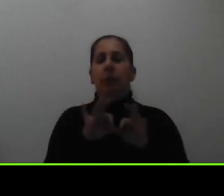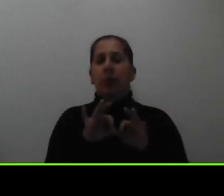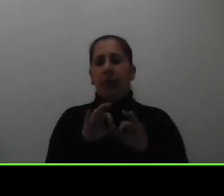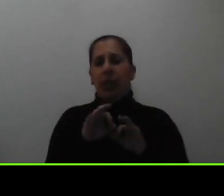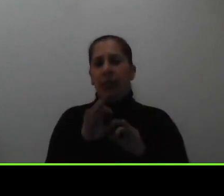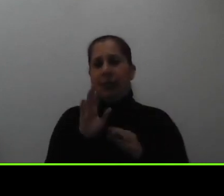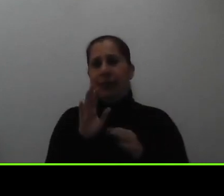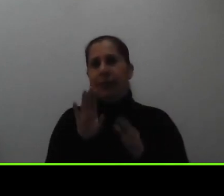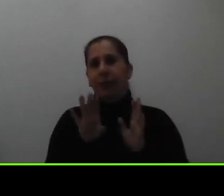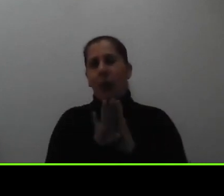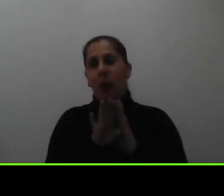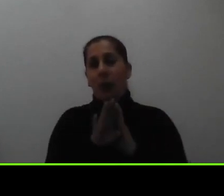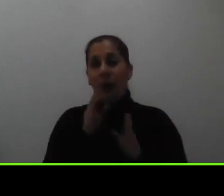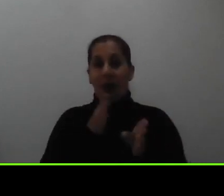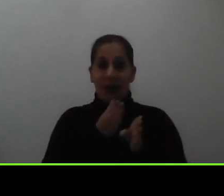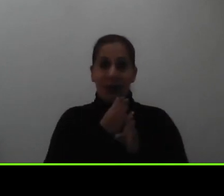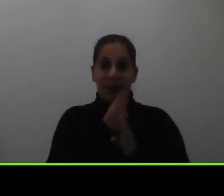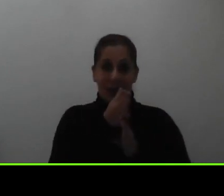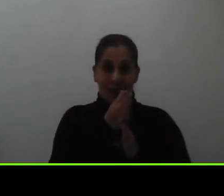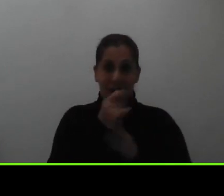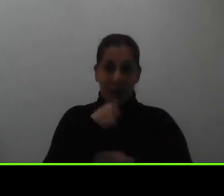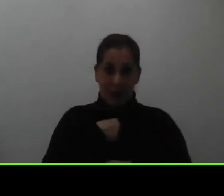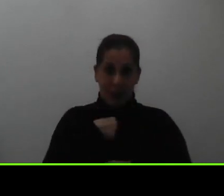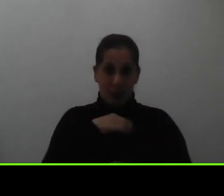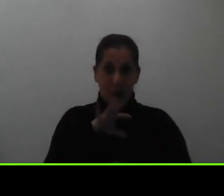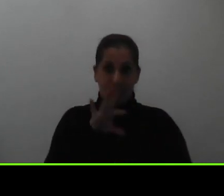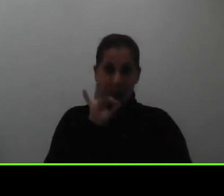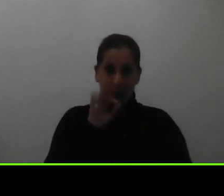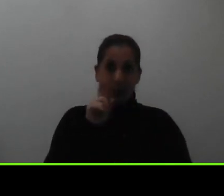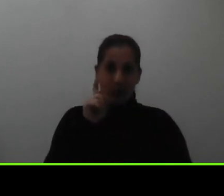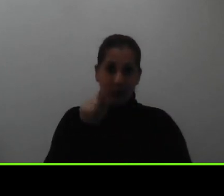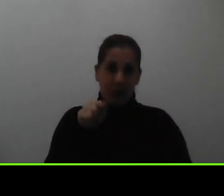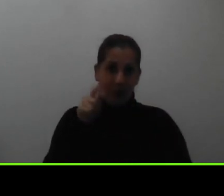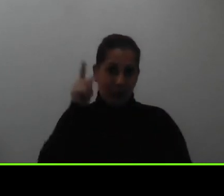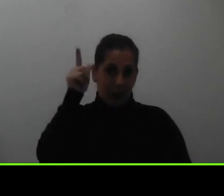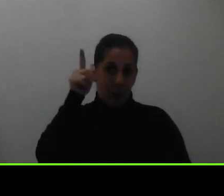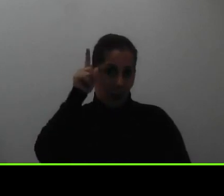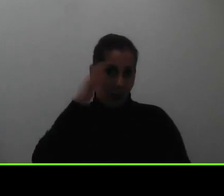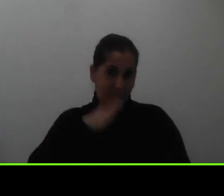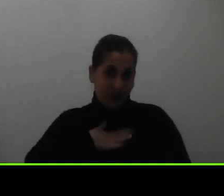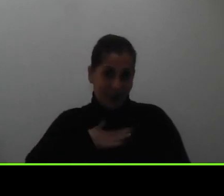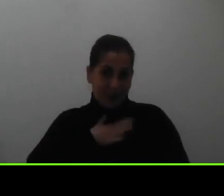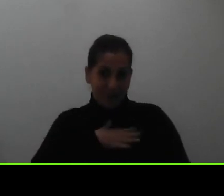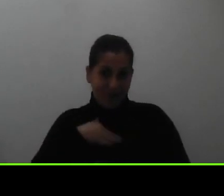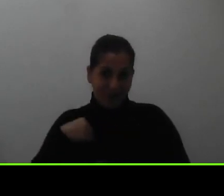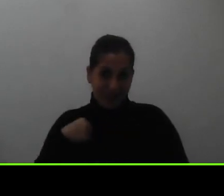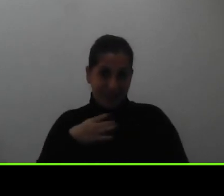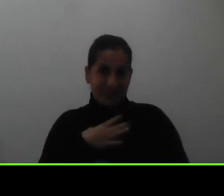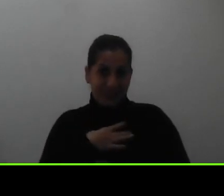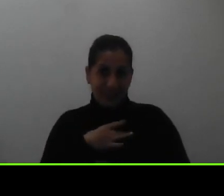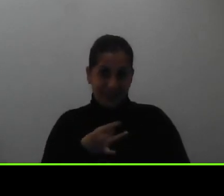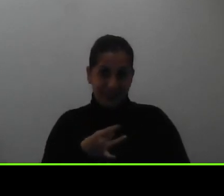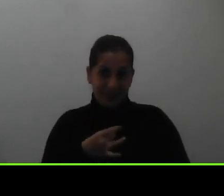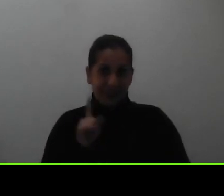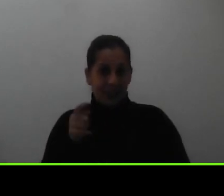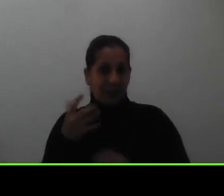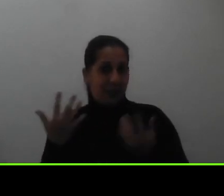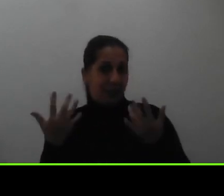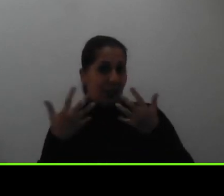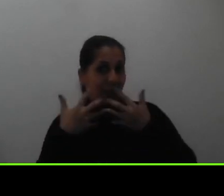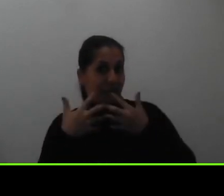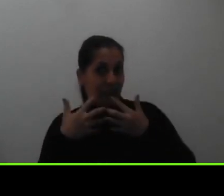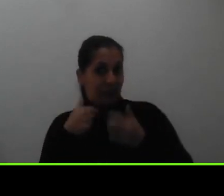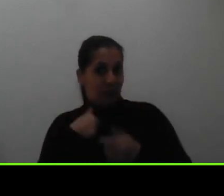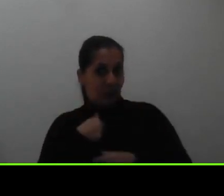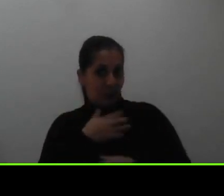porque la carrera que uno elige tiene que ser de obviamente nuestro interés y tiene que estar afín a las cosas que nos